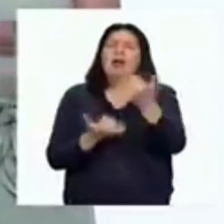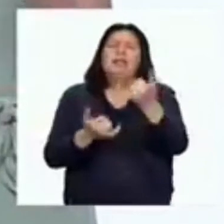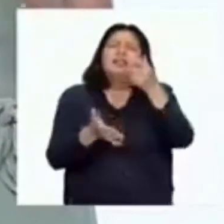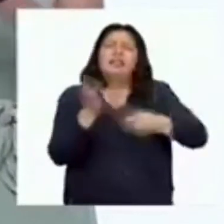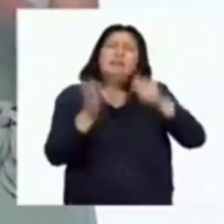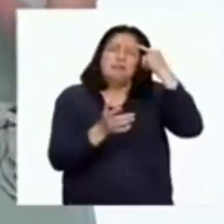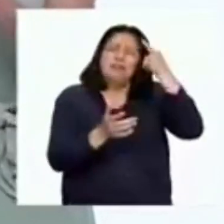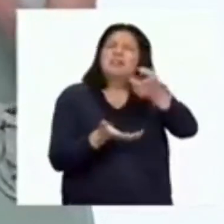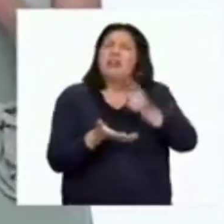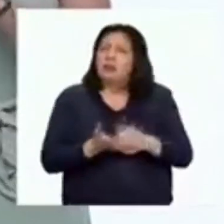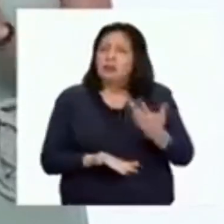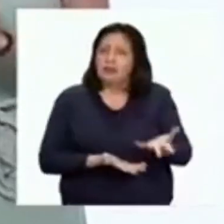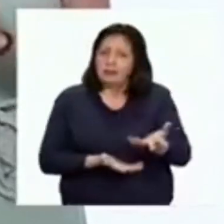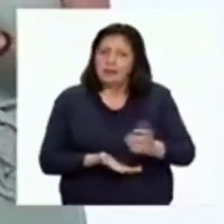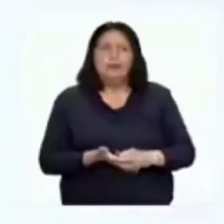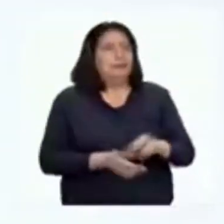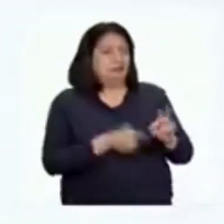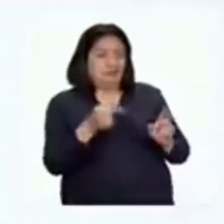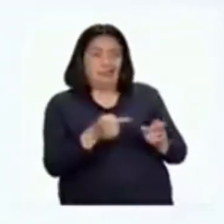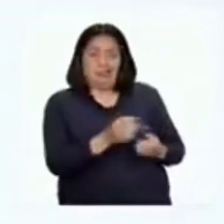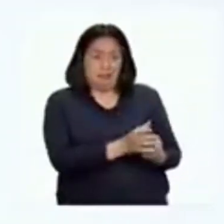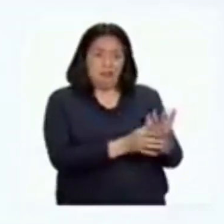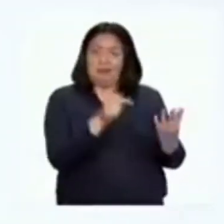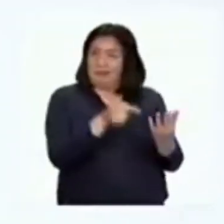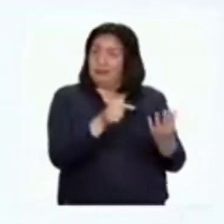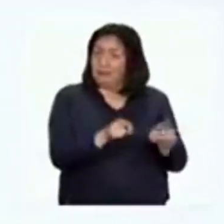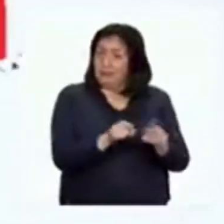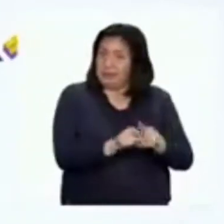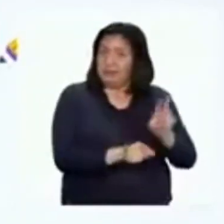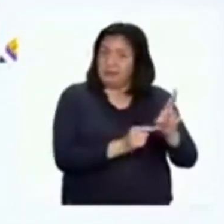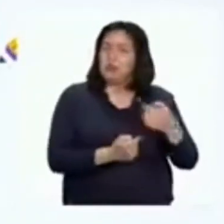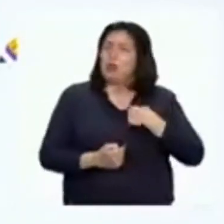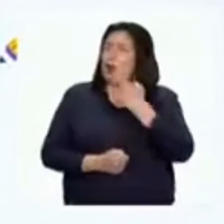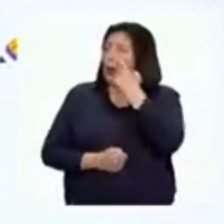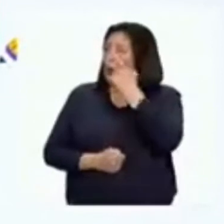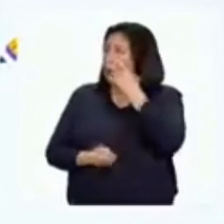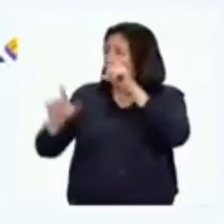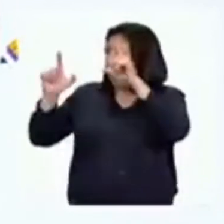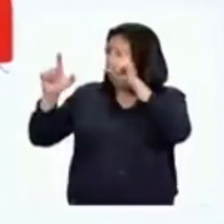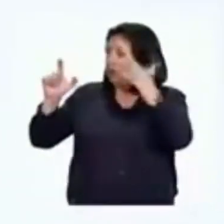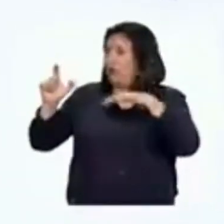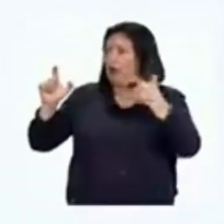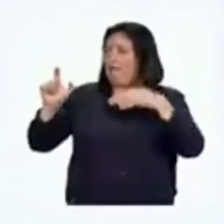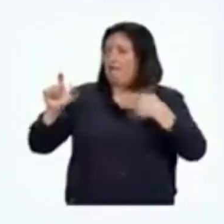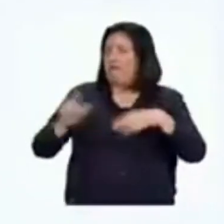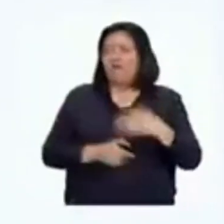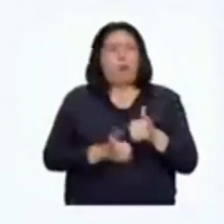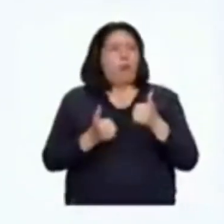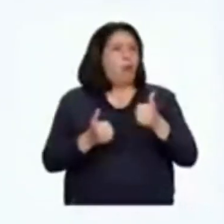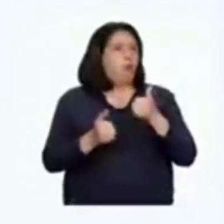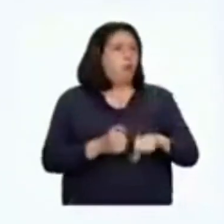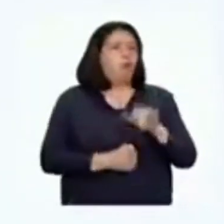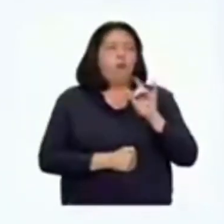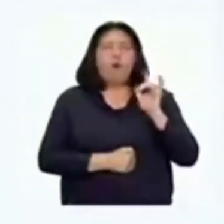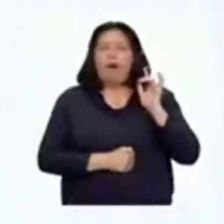ahora de ella? ¿Es resiliente también? Les cuento que conozco a un fotógrafo genial que ha viajado por muchas áreas